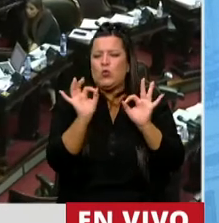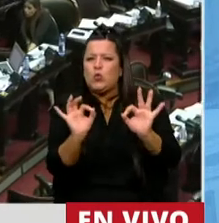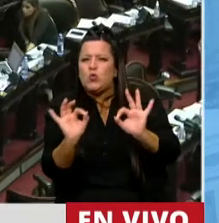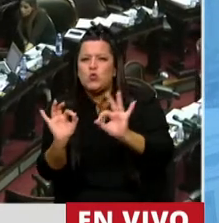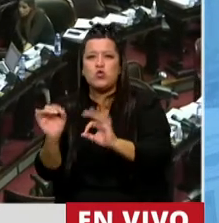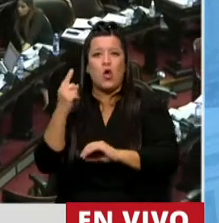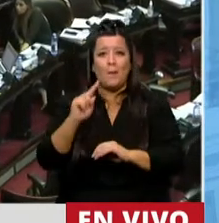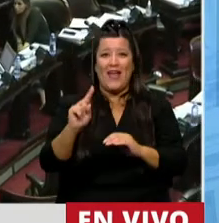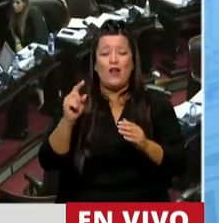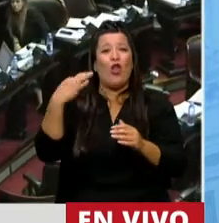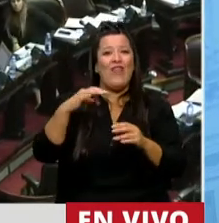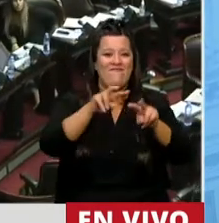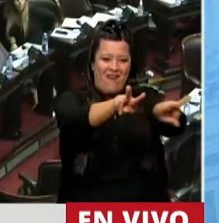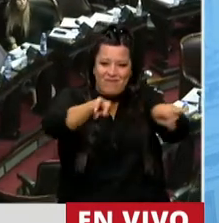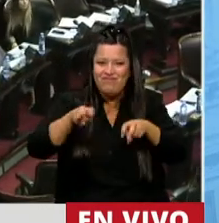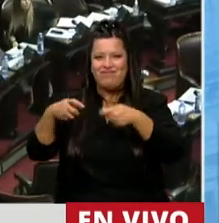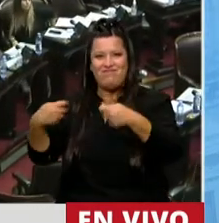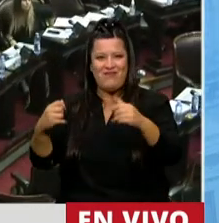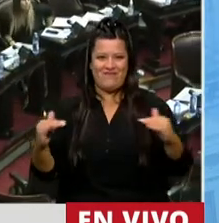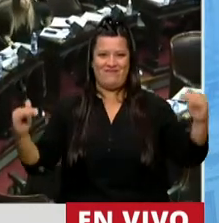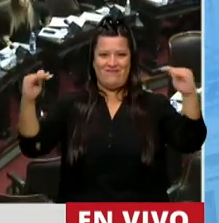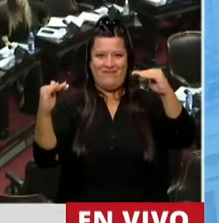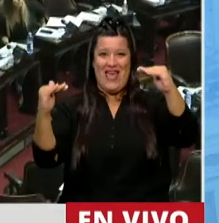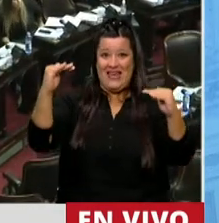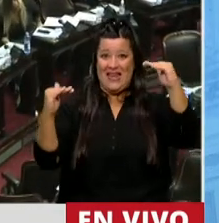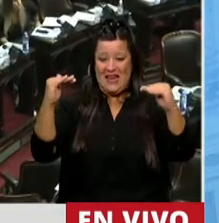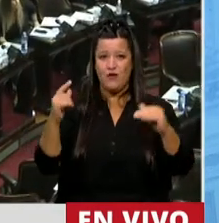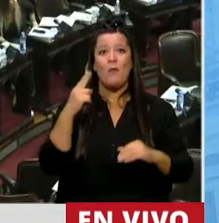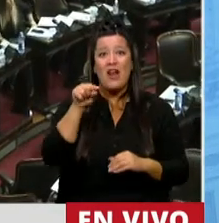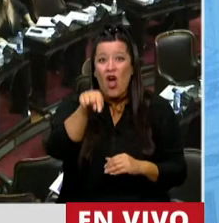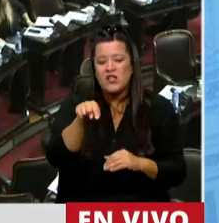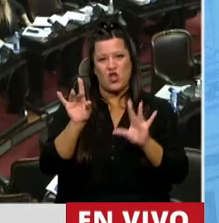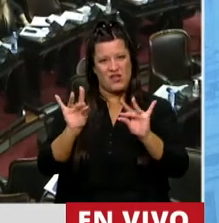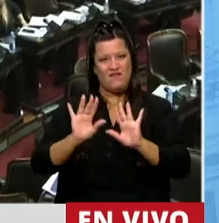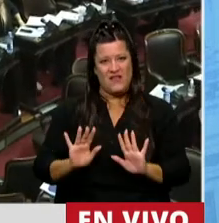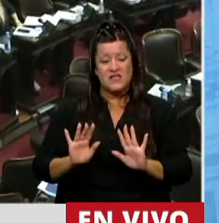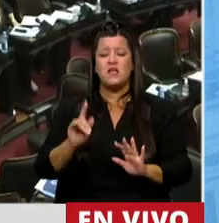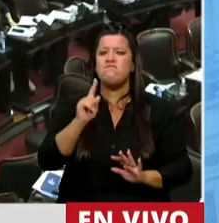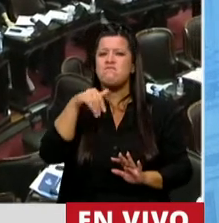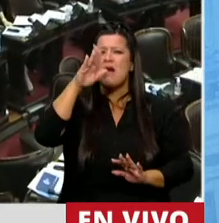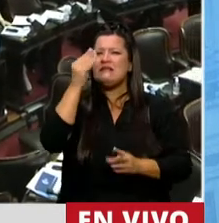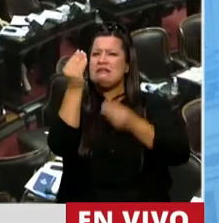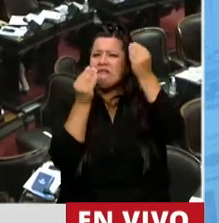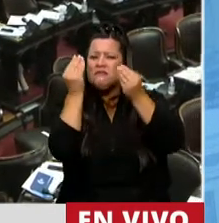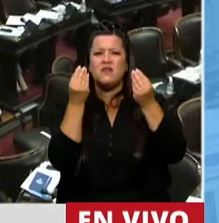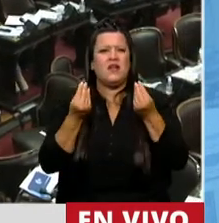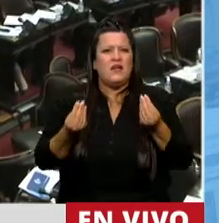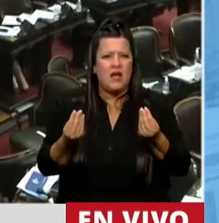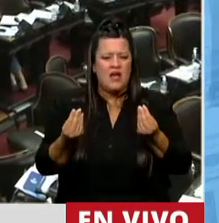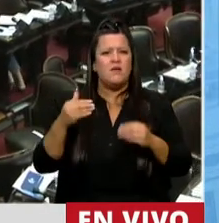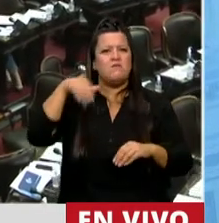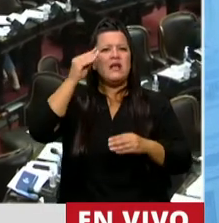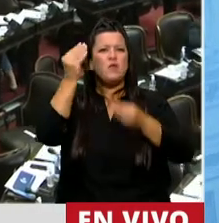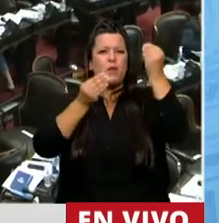equilibrio fiscal. Y eso lo vemos bastante difícil. Pero nos preocupa mucho más